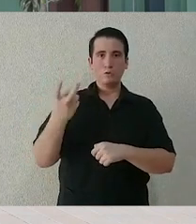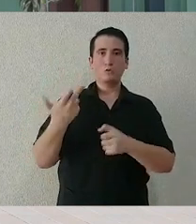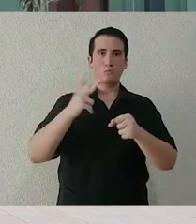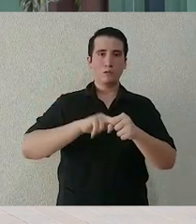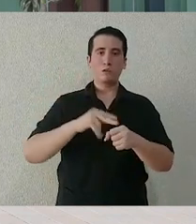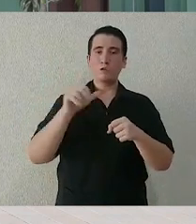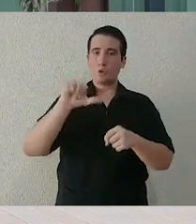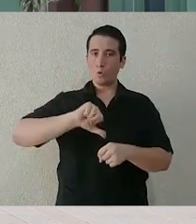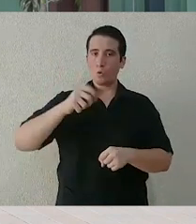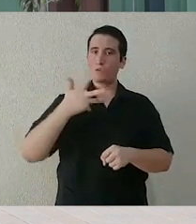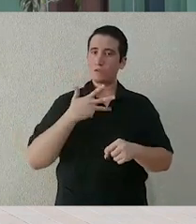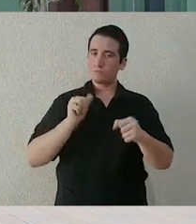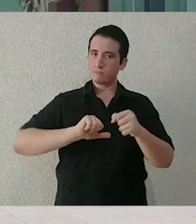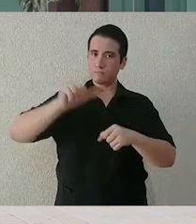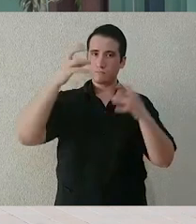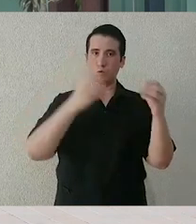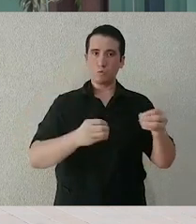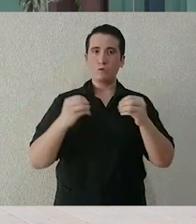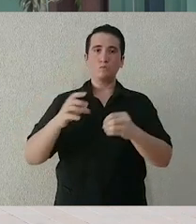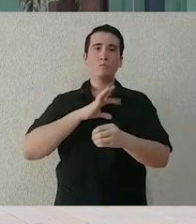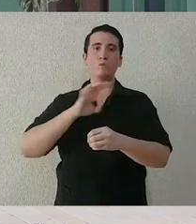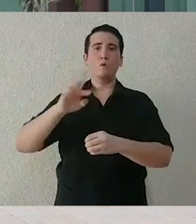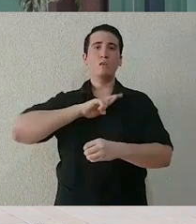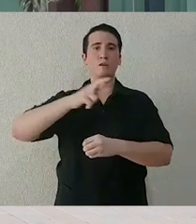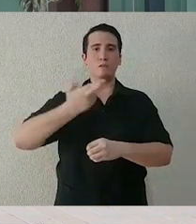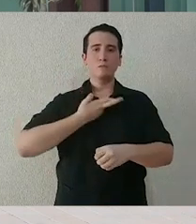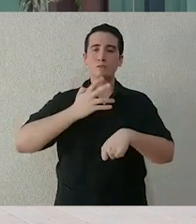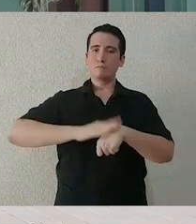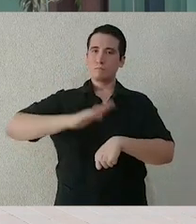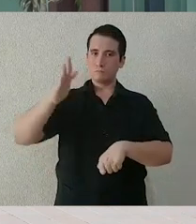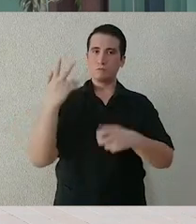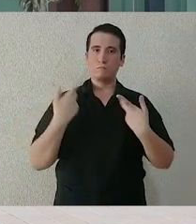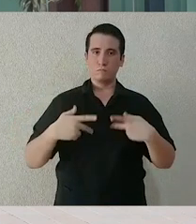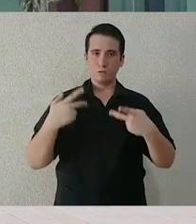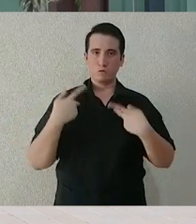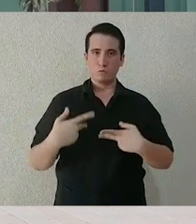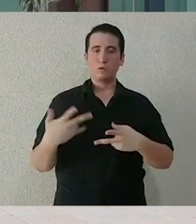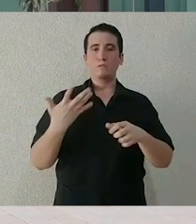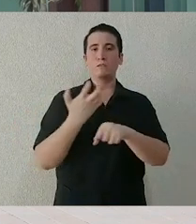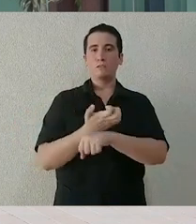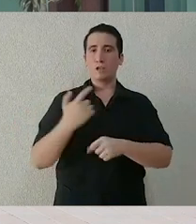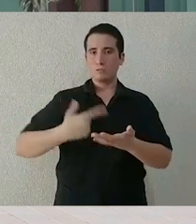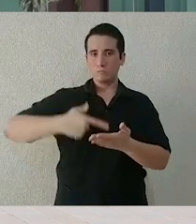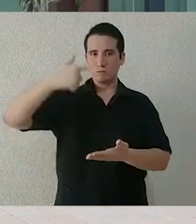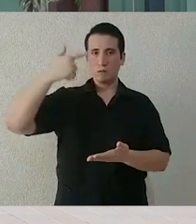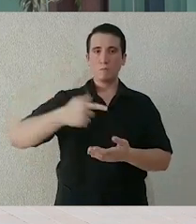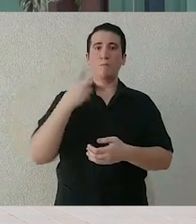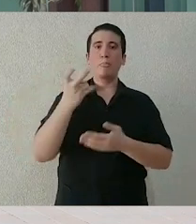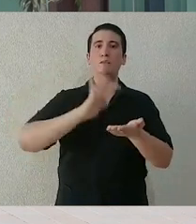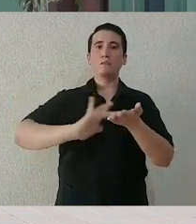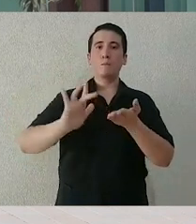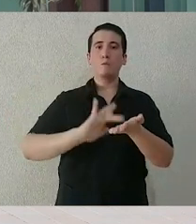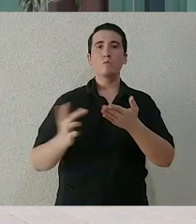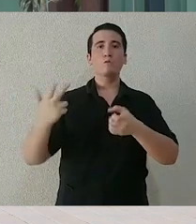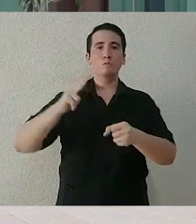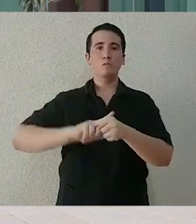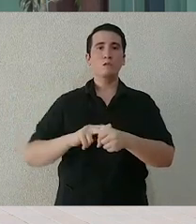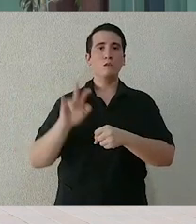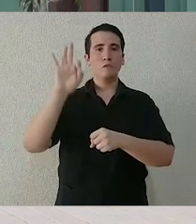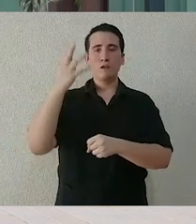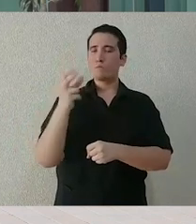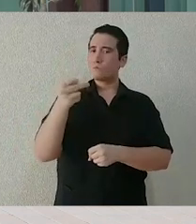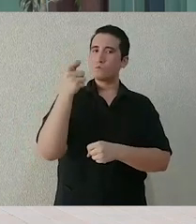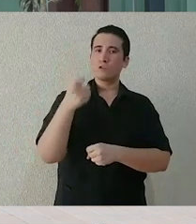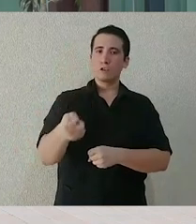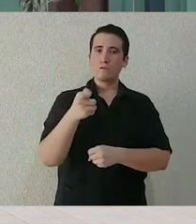federales no significa que interrumpan sus compromisos de reconversión hospitalaria para contar con más camas disponibles para atender a pacientes con